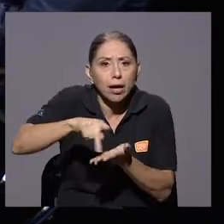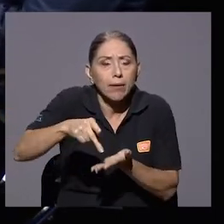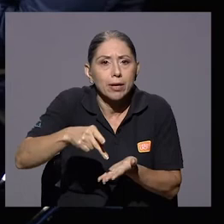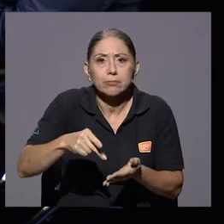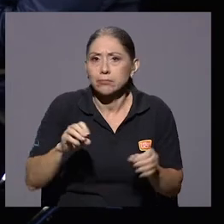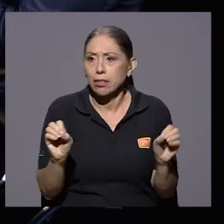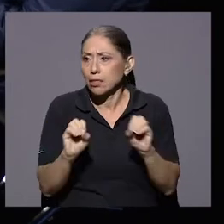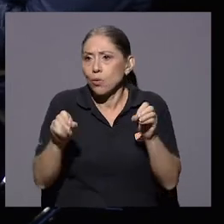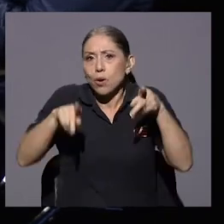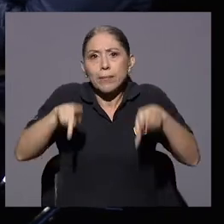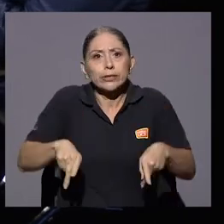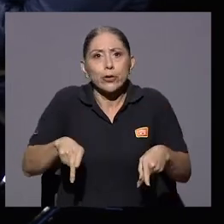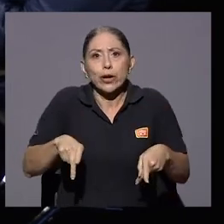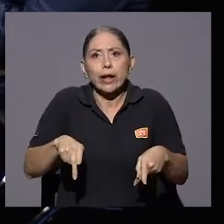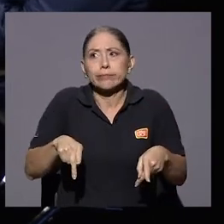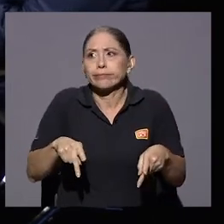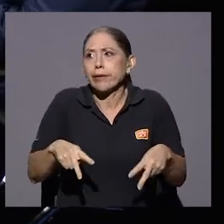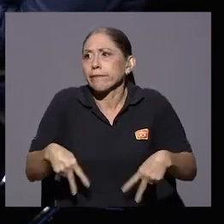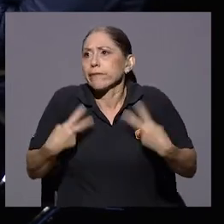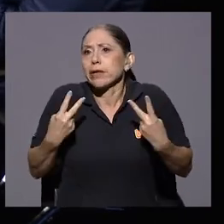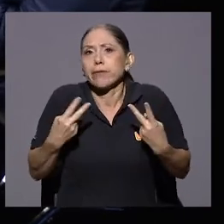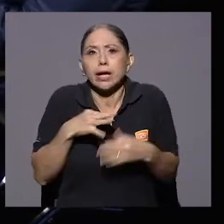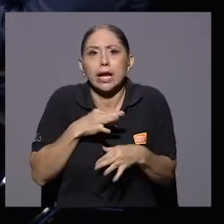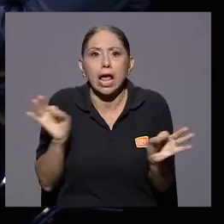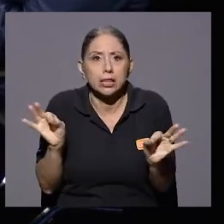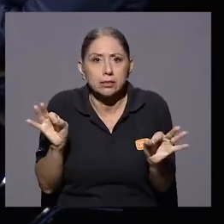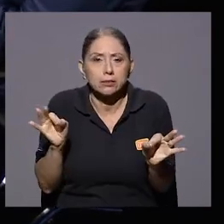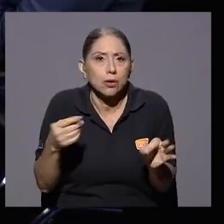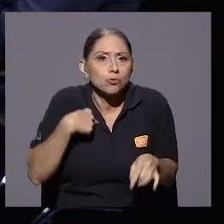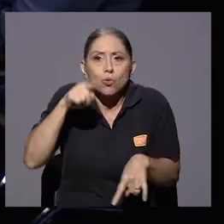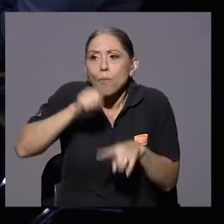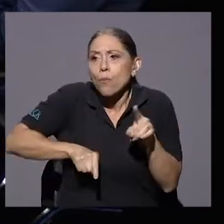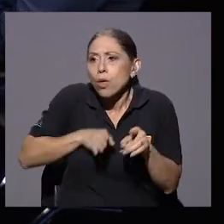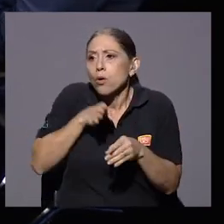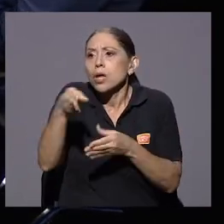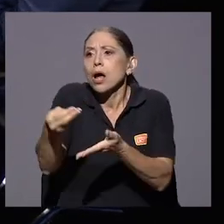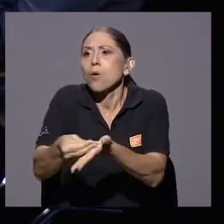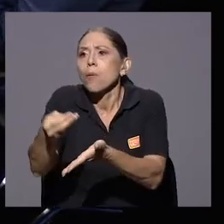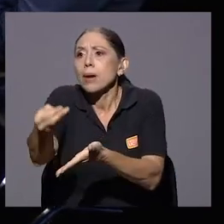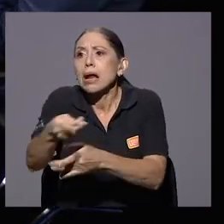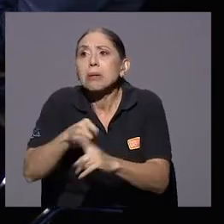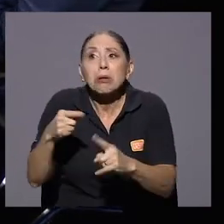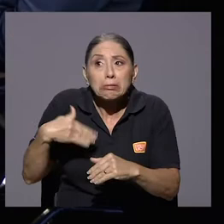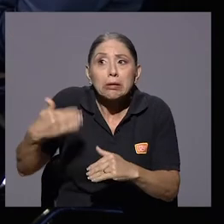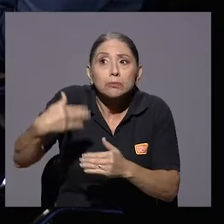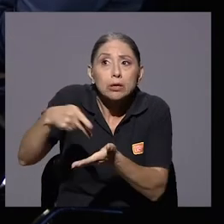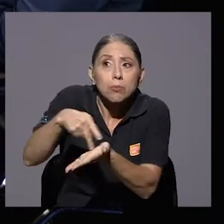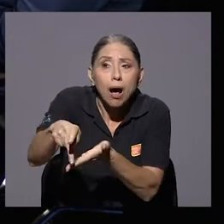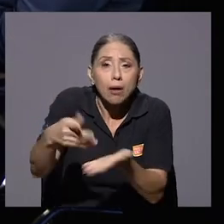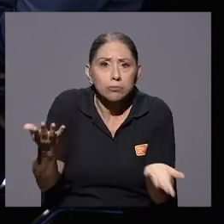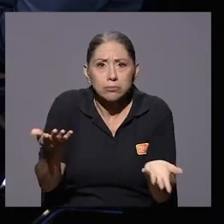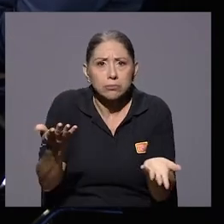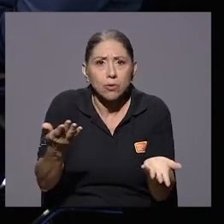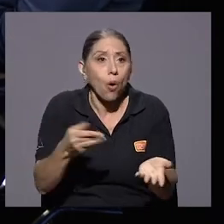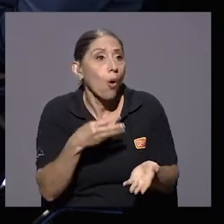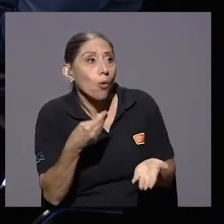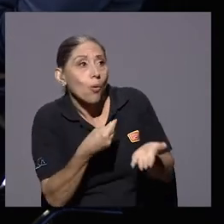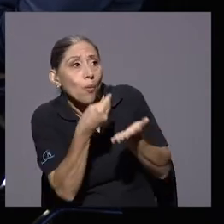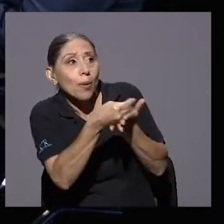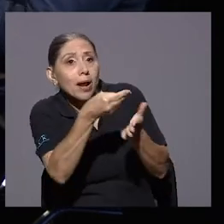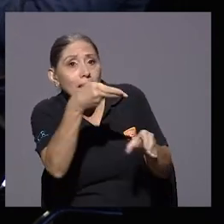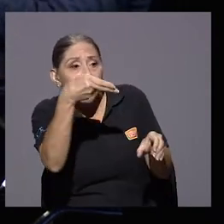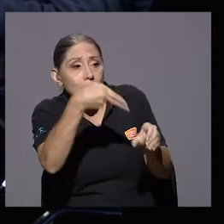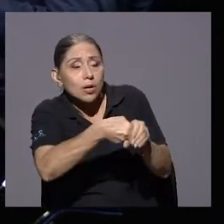al supermercado a pedir fiado, a la goselonera, de repente sale como si era su vehículo. Y digo esto